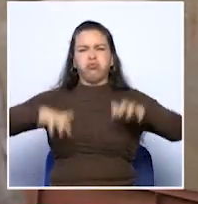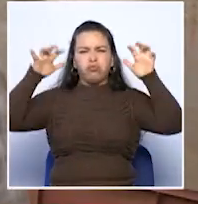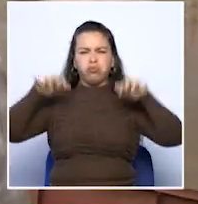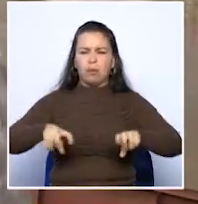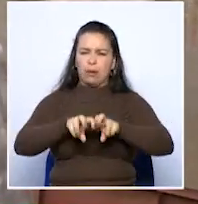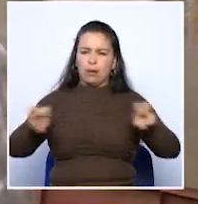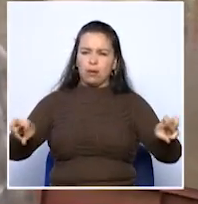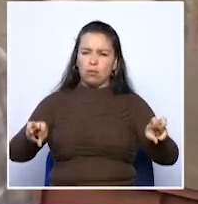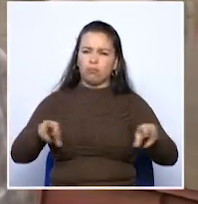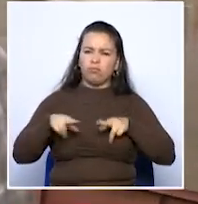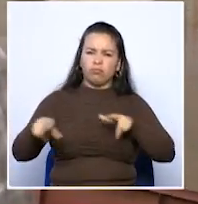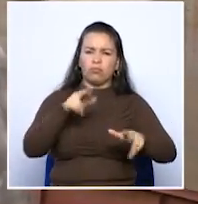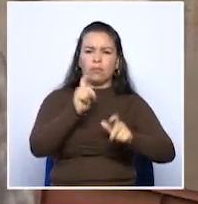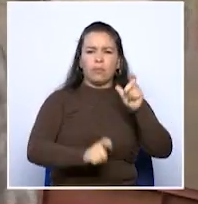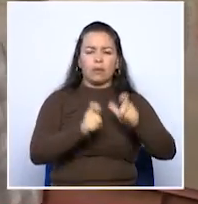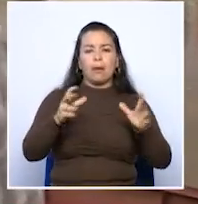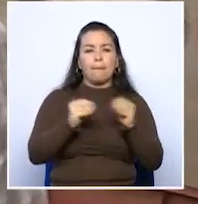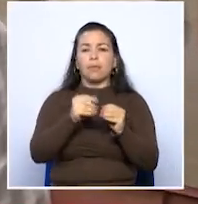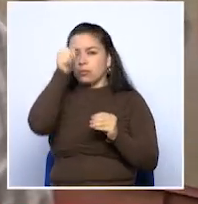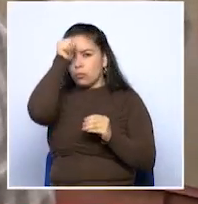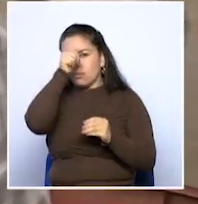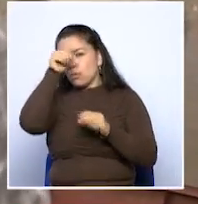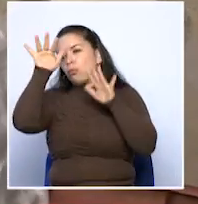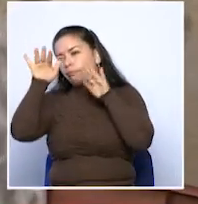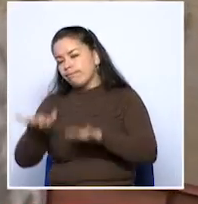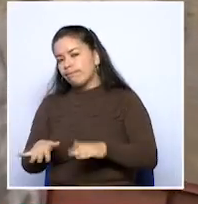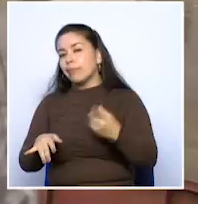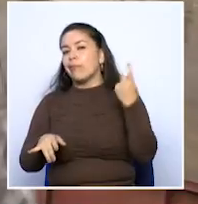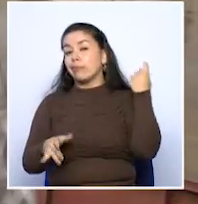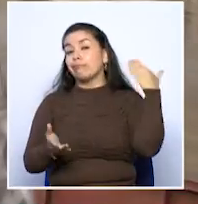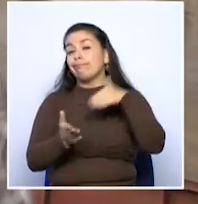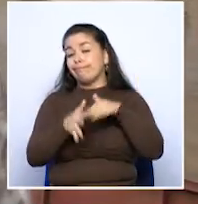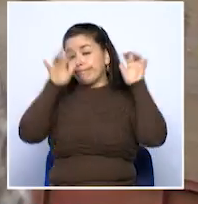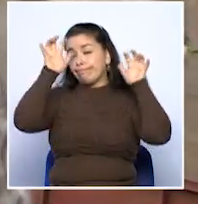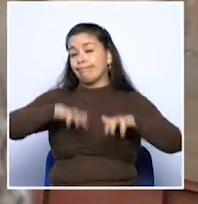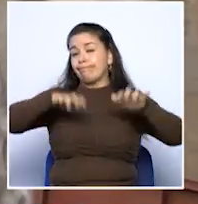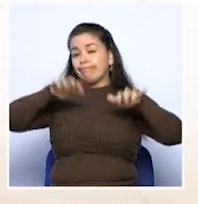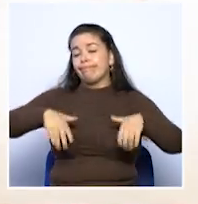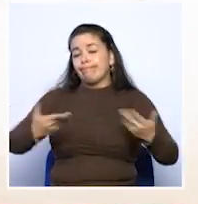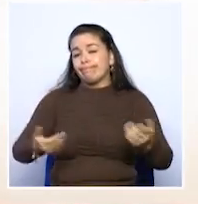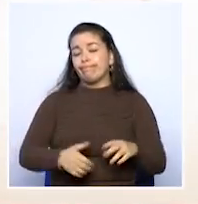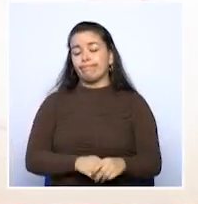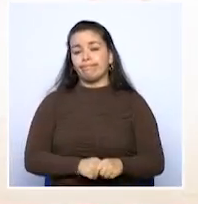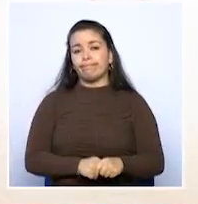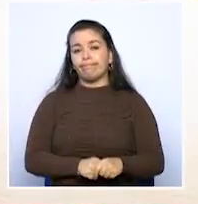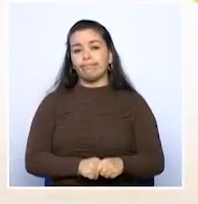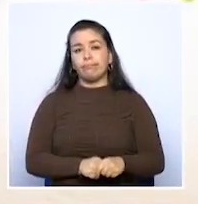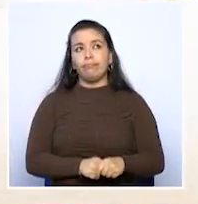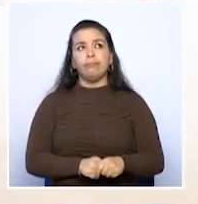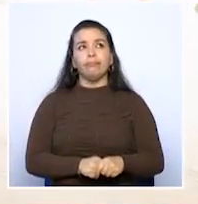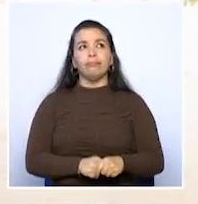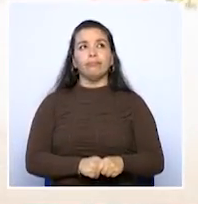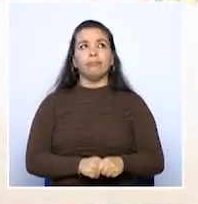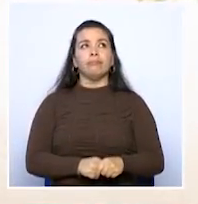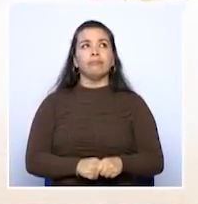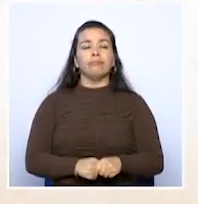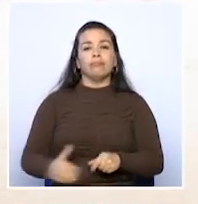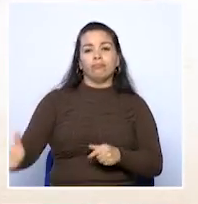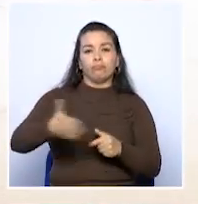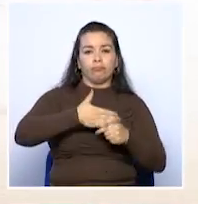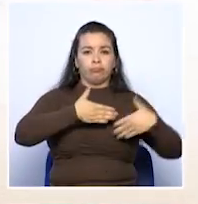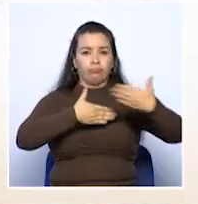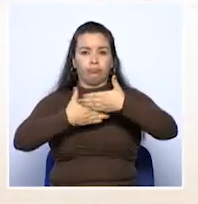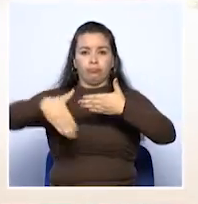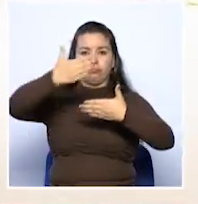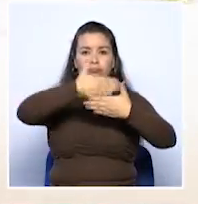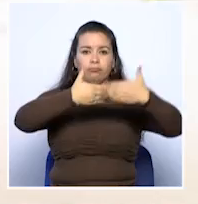del río Cauca, disminuyó el domingo pero desde el día de ha vuelto otra vez a subir el nivel del río. Los carillones y otras obras complementarias que